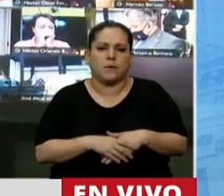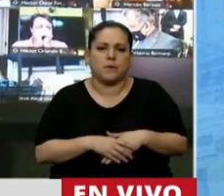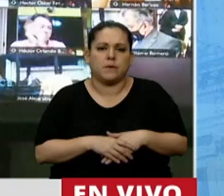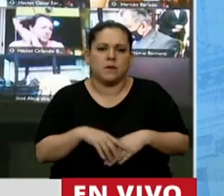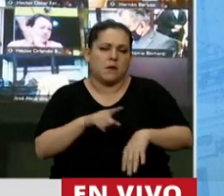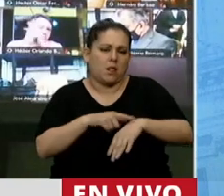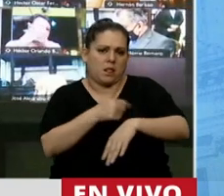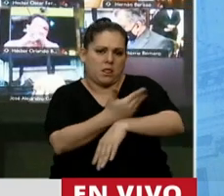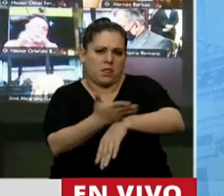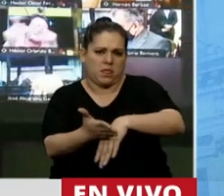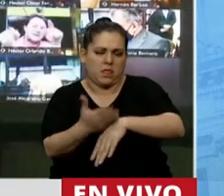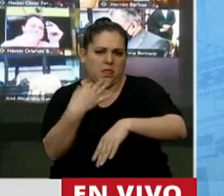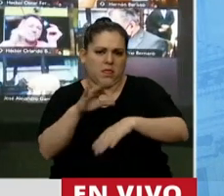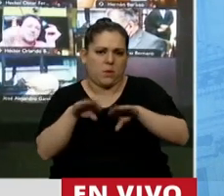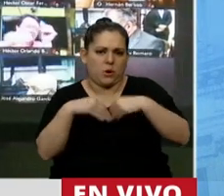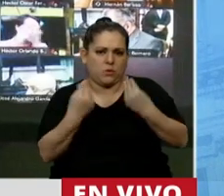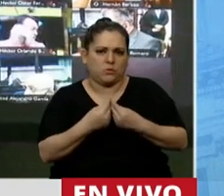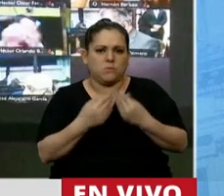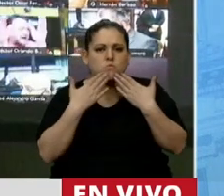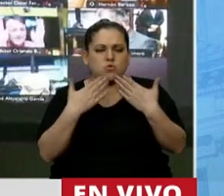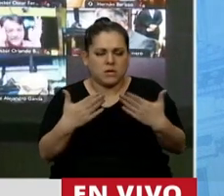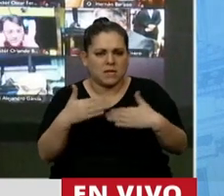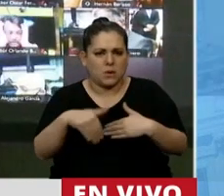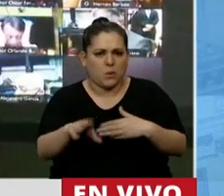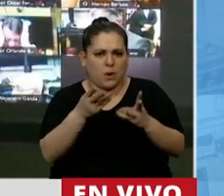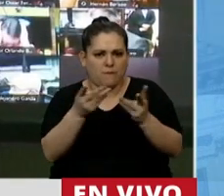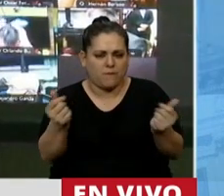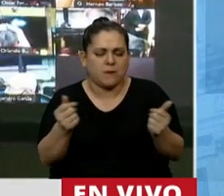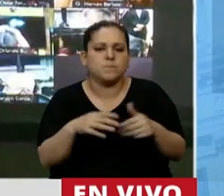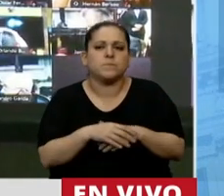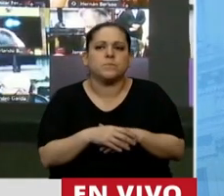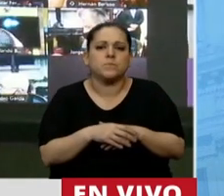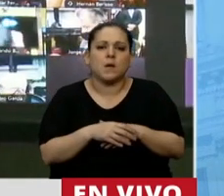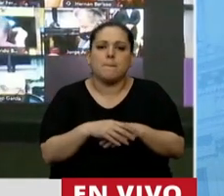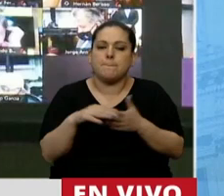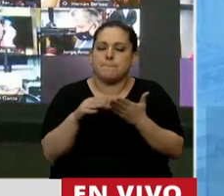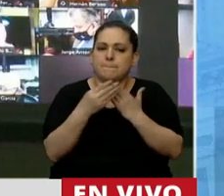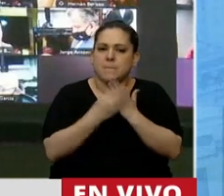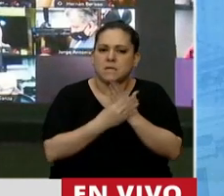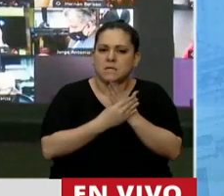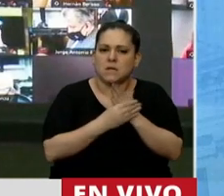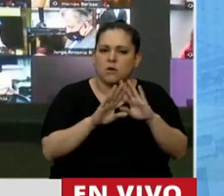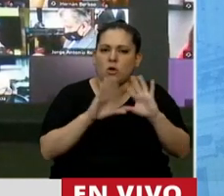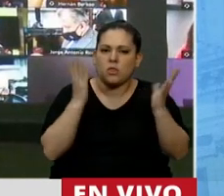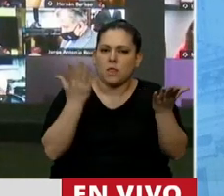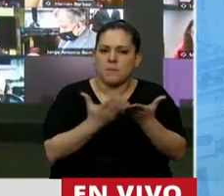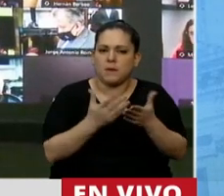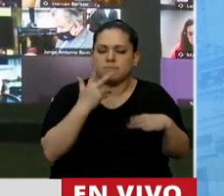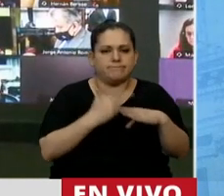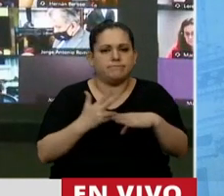está dos minutos pesada. Muchas gracias. Se ha terminado. El Ministerio de Ambiente, que hoy hemos